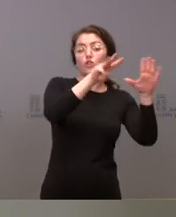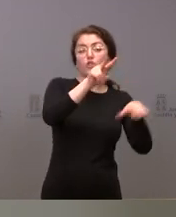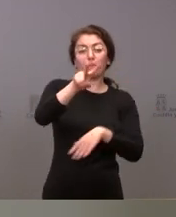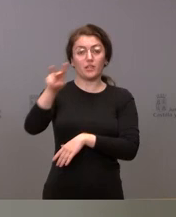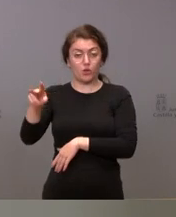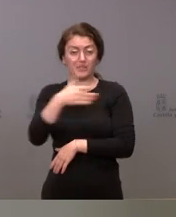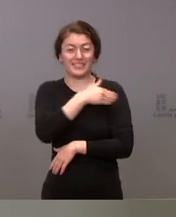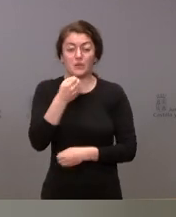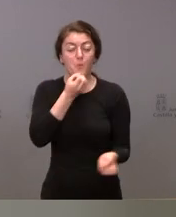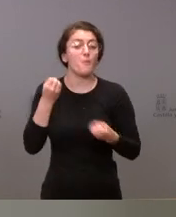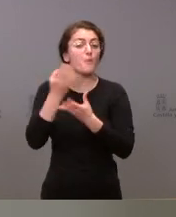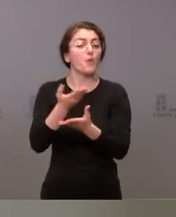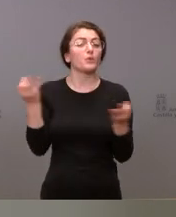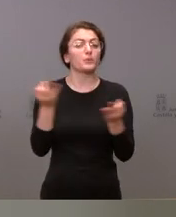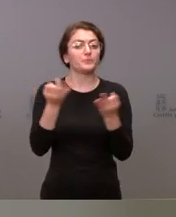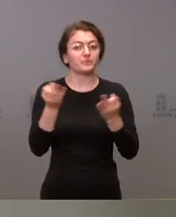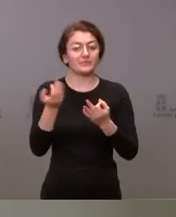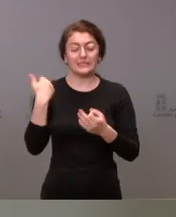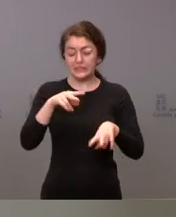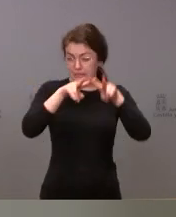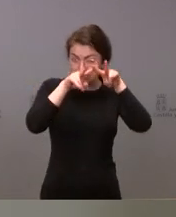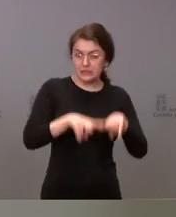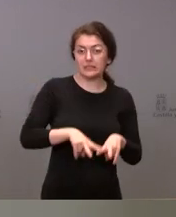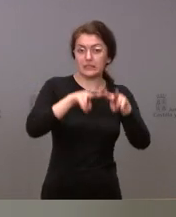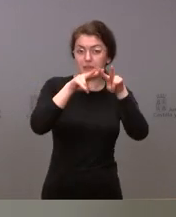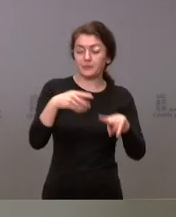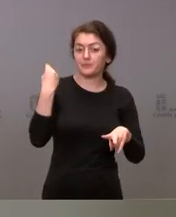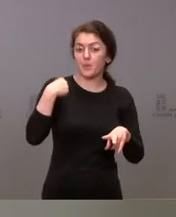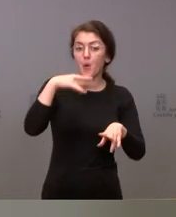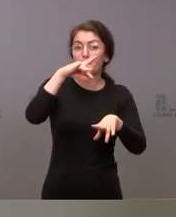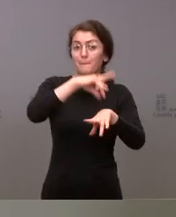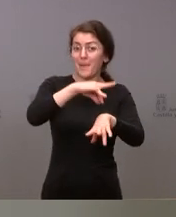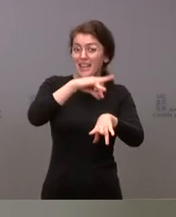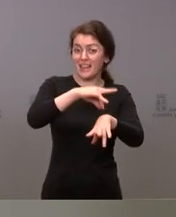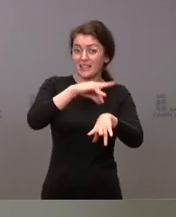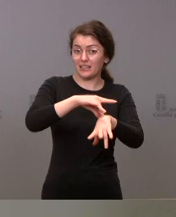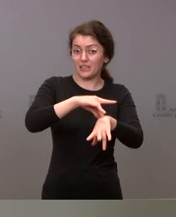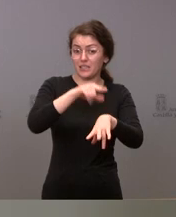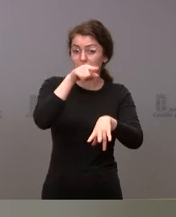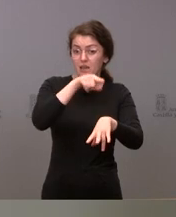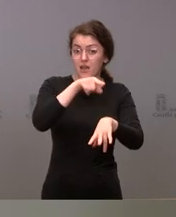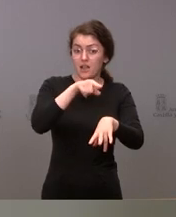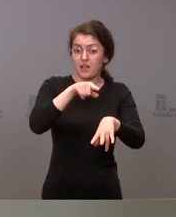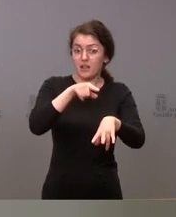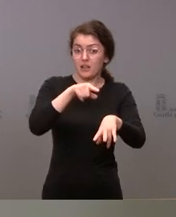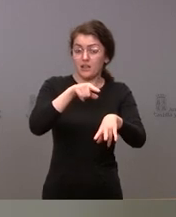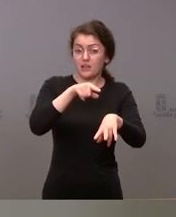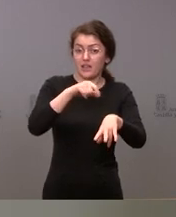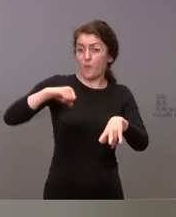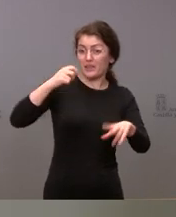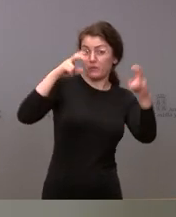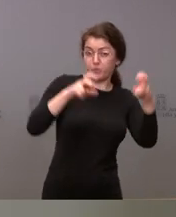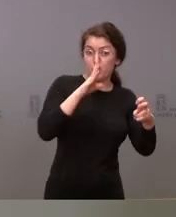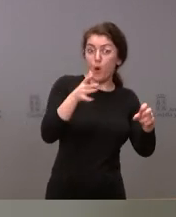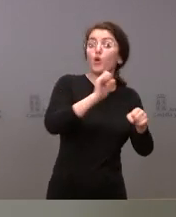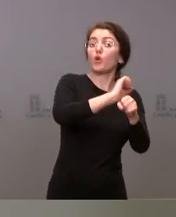decirles que hemos analizado el número de pacientes que están ingresados por COVID, de este